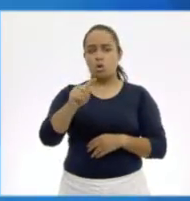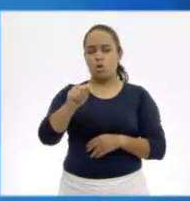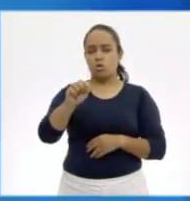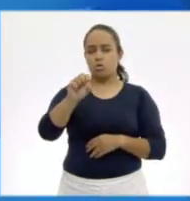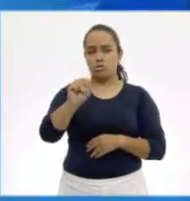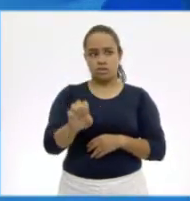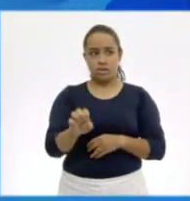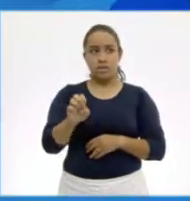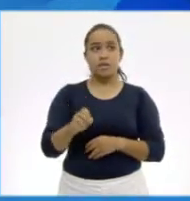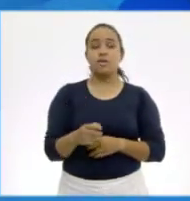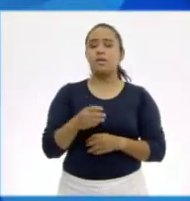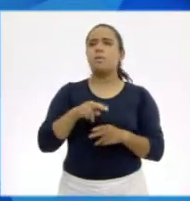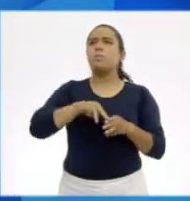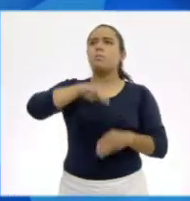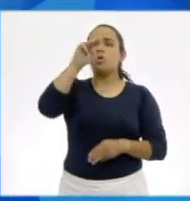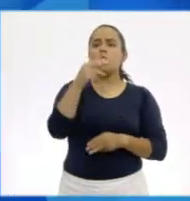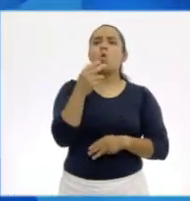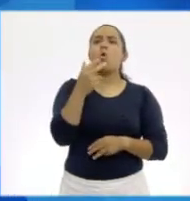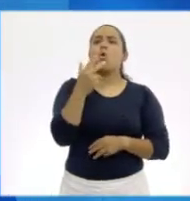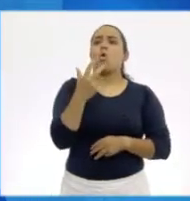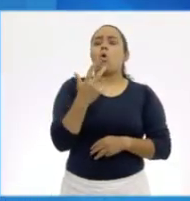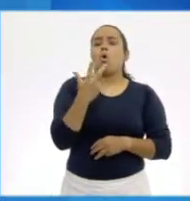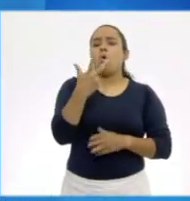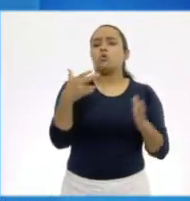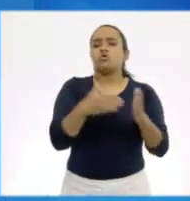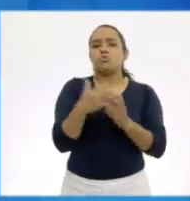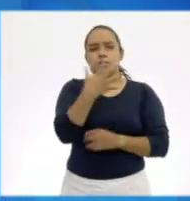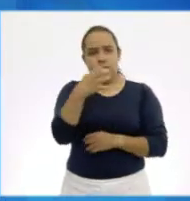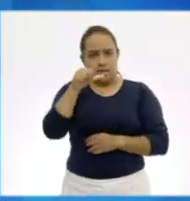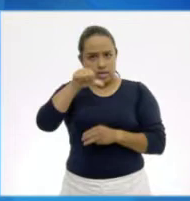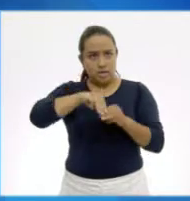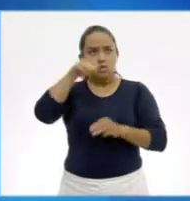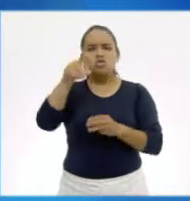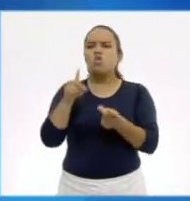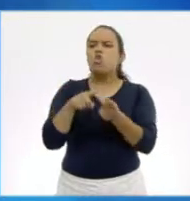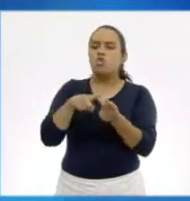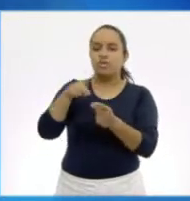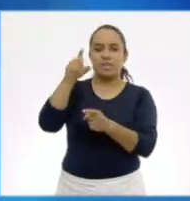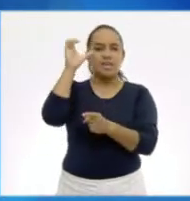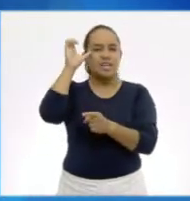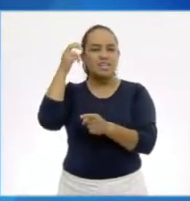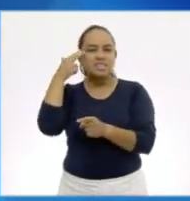8,516 metros. Y está entre China y Nepal.